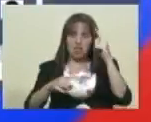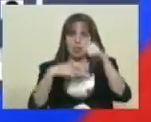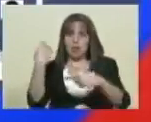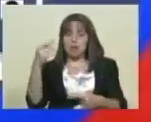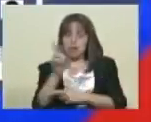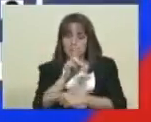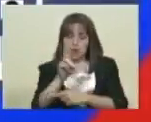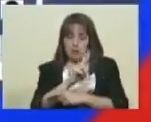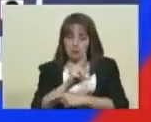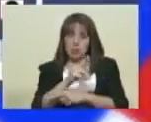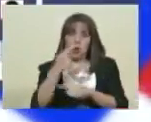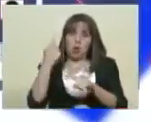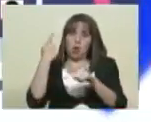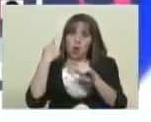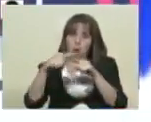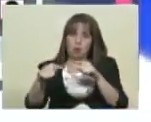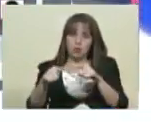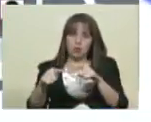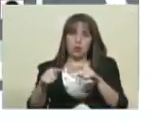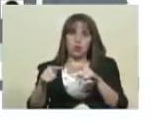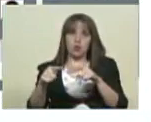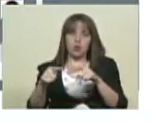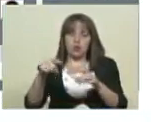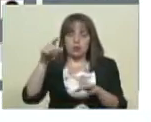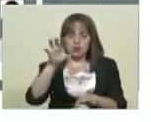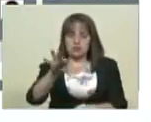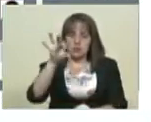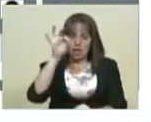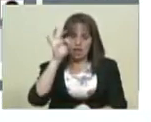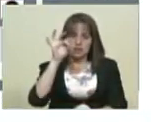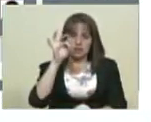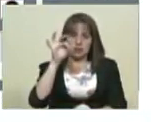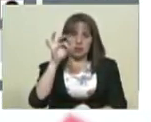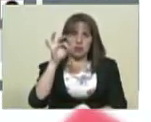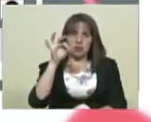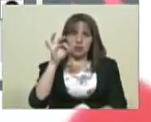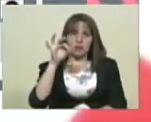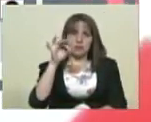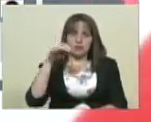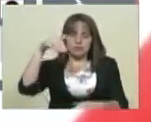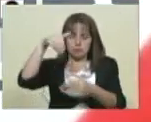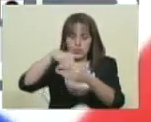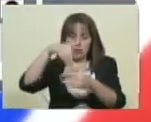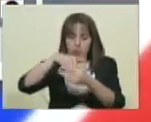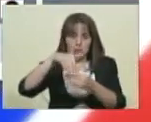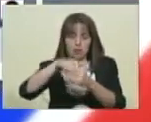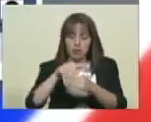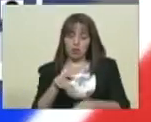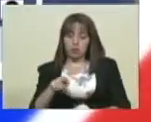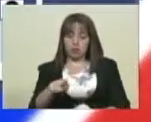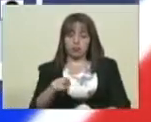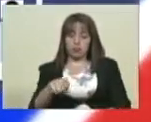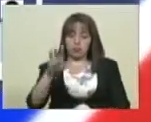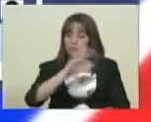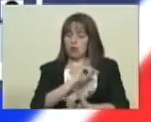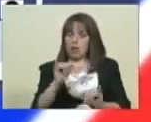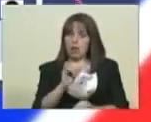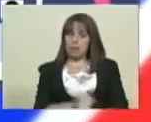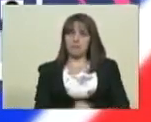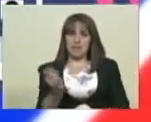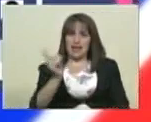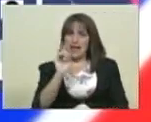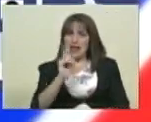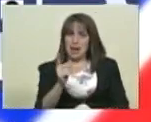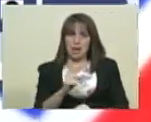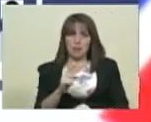rápido su selección sectorial, y ahí le va a dar el botón de votar. Eso es muy rápido, una pantalla